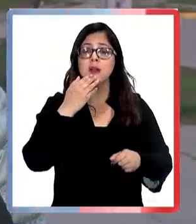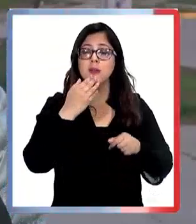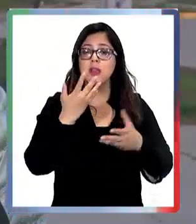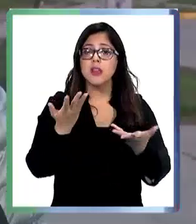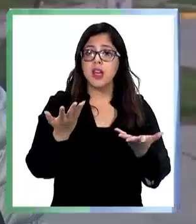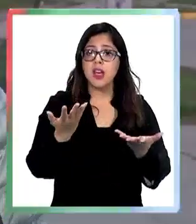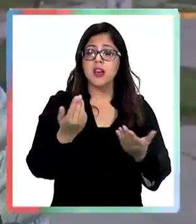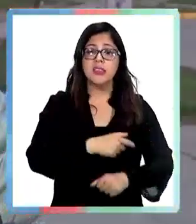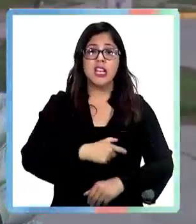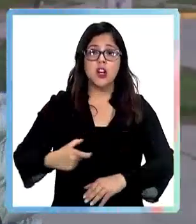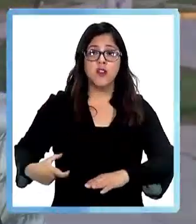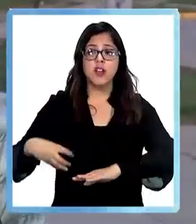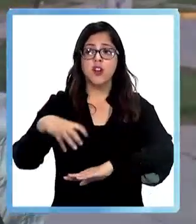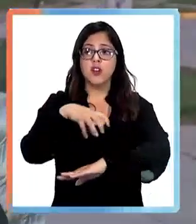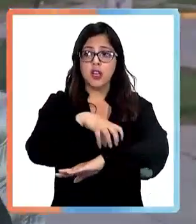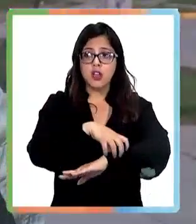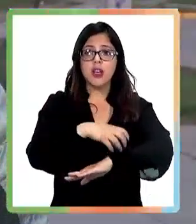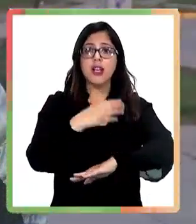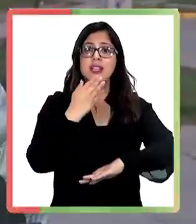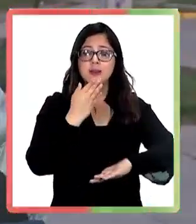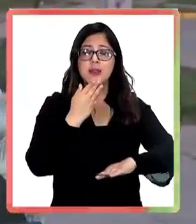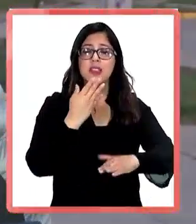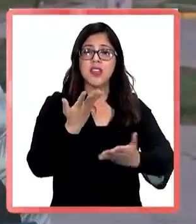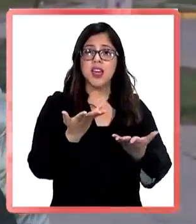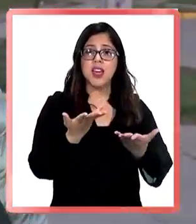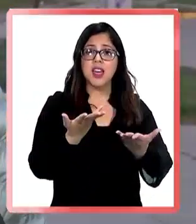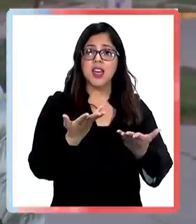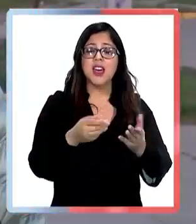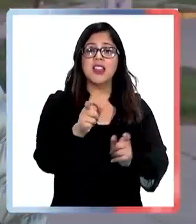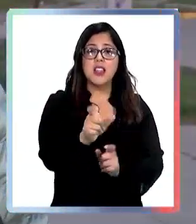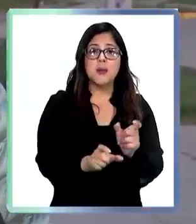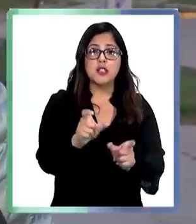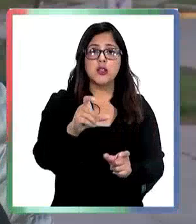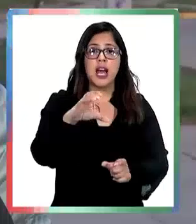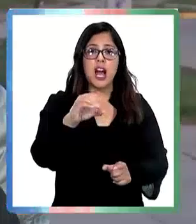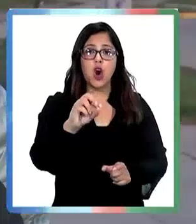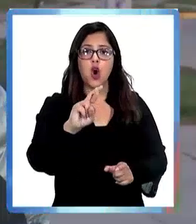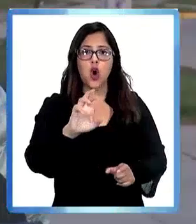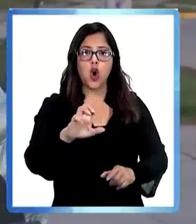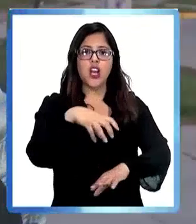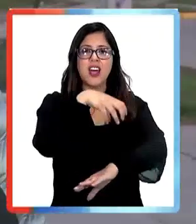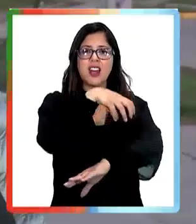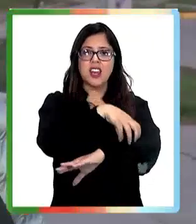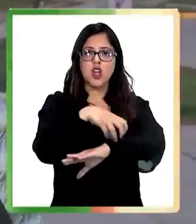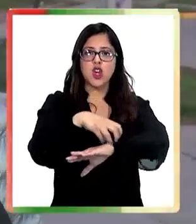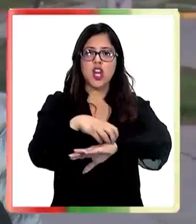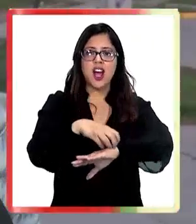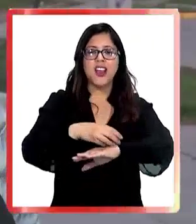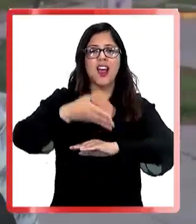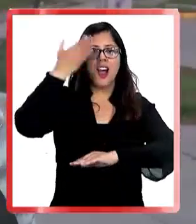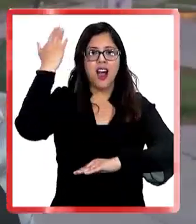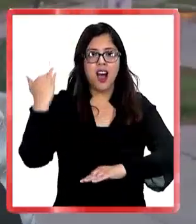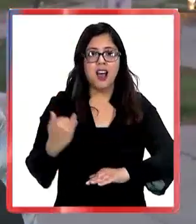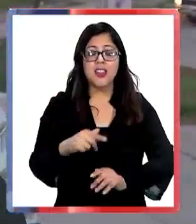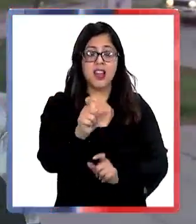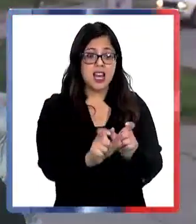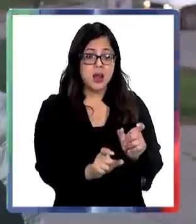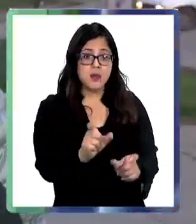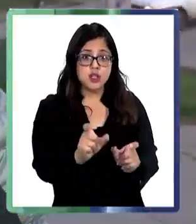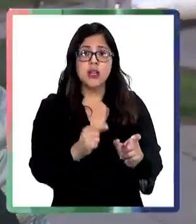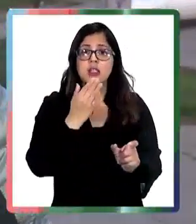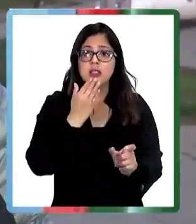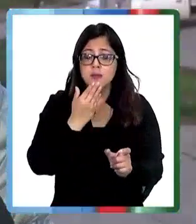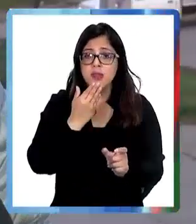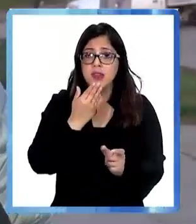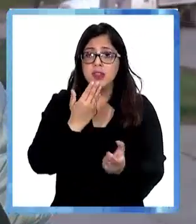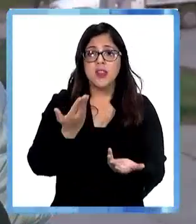esperaba de parte nuestra en su momento avanzar, por lo tanto lo que está concluyendo hoy día, digamos, es el paso definitivo